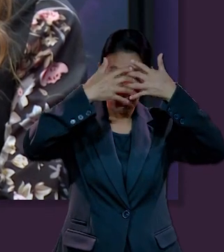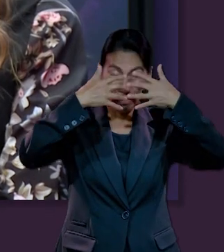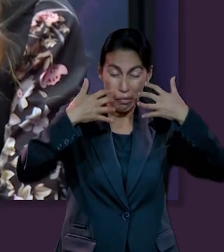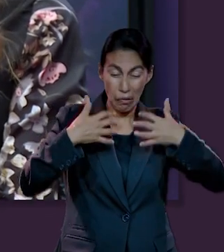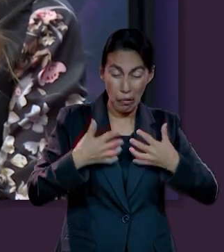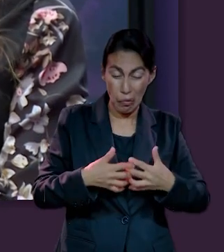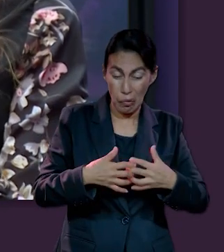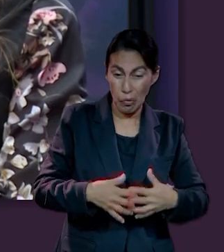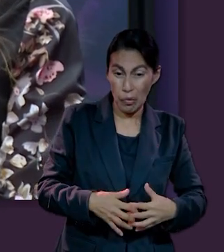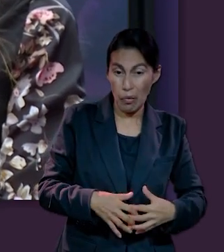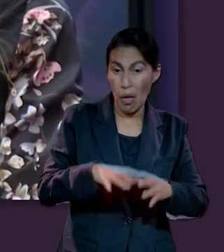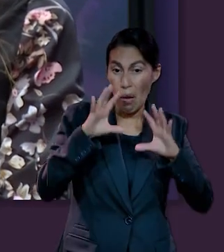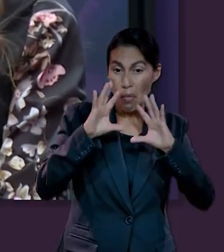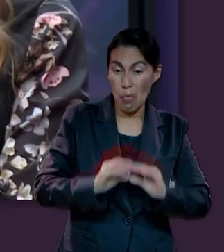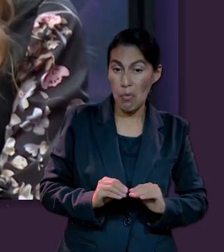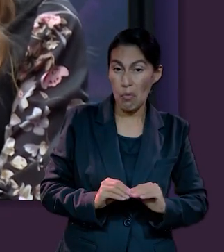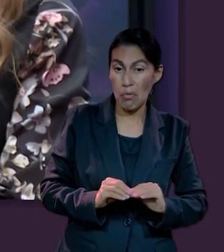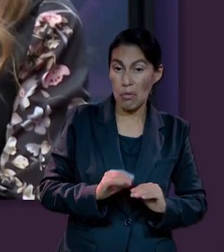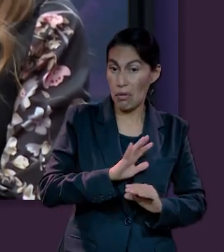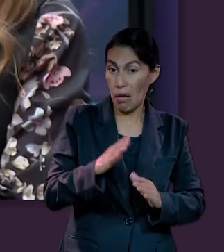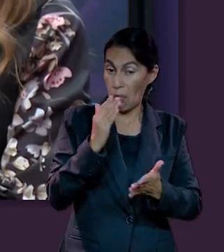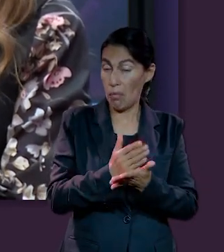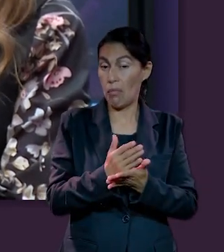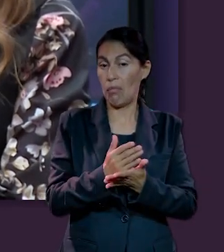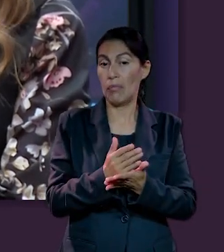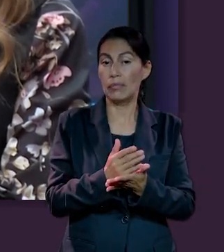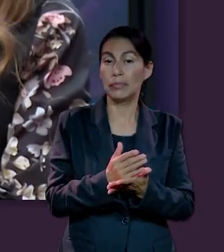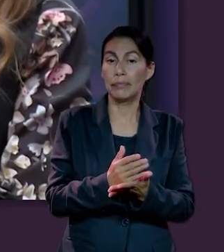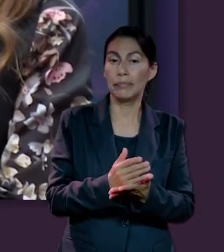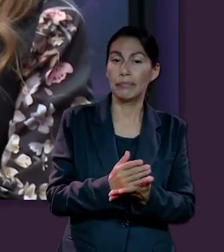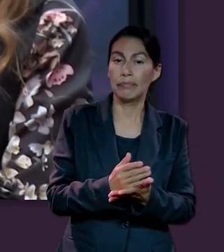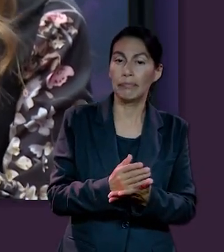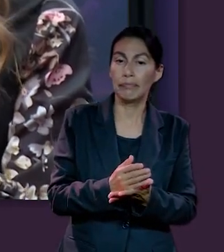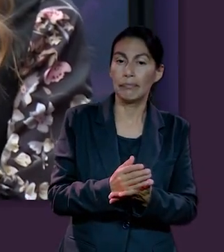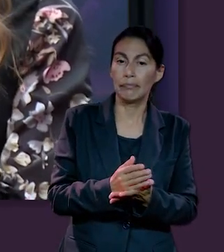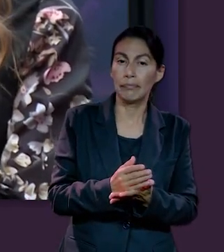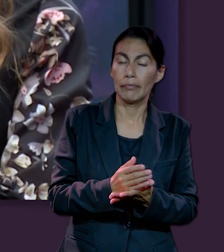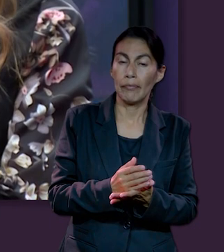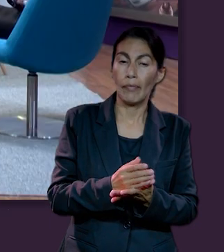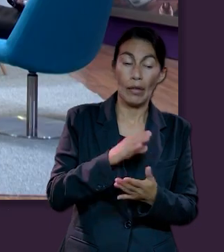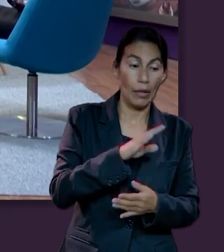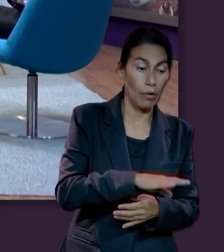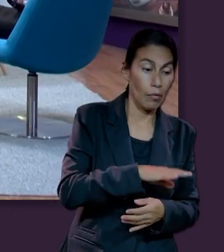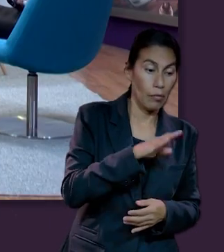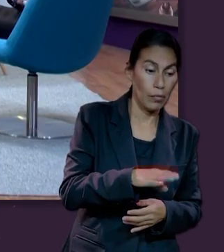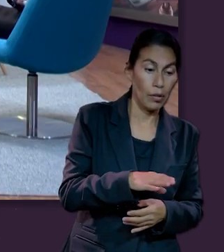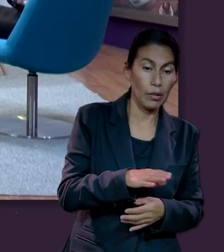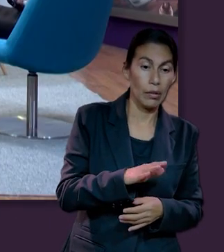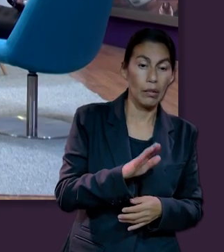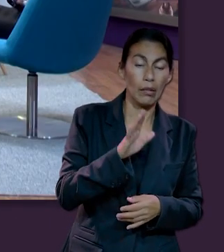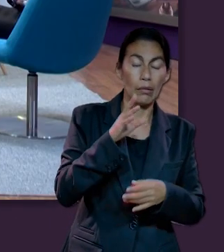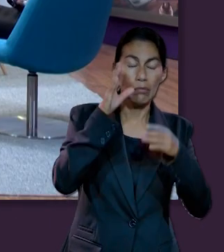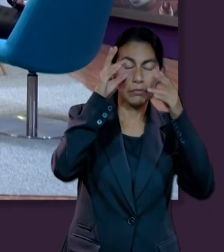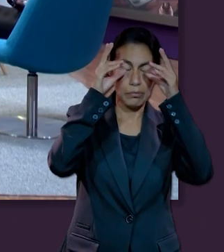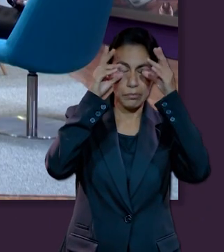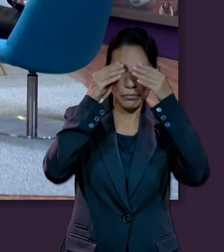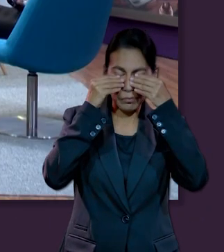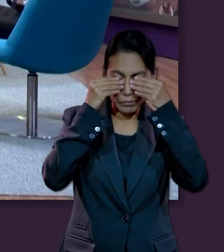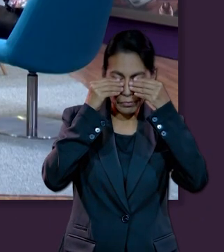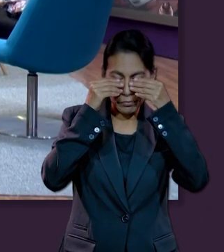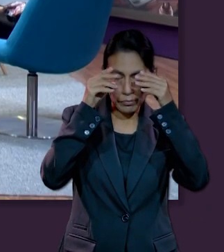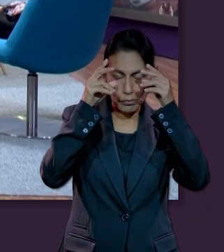funciones cerebrales, todo se haya detenido. La experiencia de la muerte es cerrar los ojos.